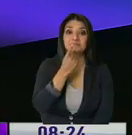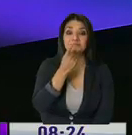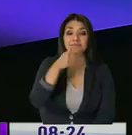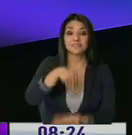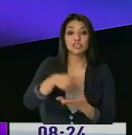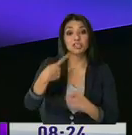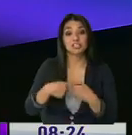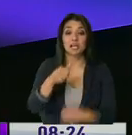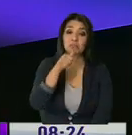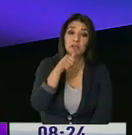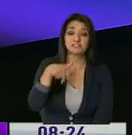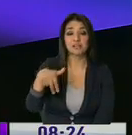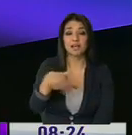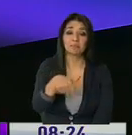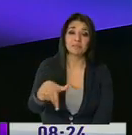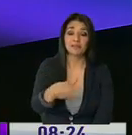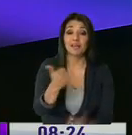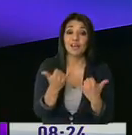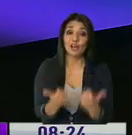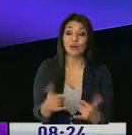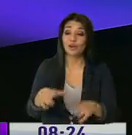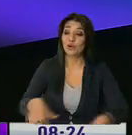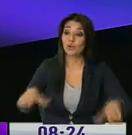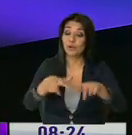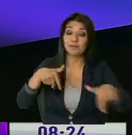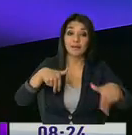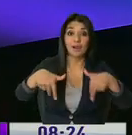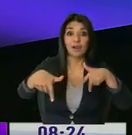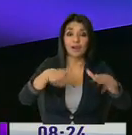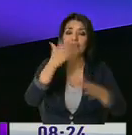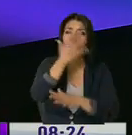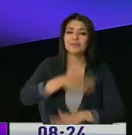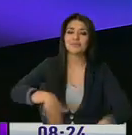centro, un almuerzo, una caminata. Ahora que hay muchas zonas pediatizadas, se le vea el centro espectacular. ¡Suscríbete canal!